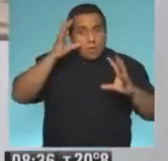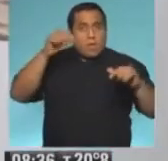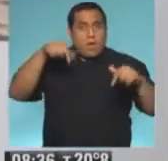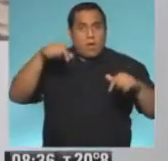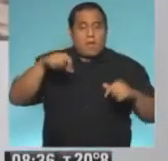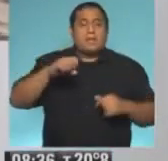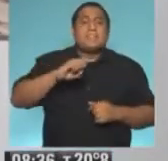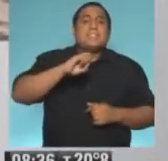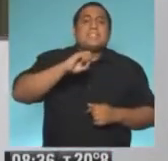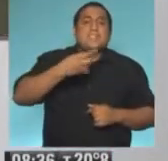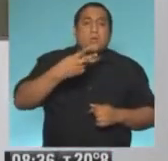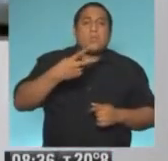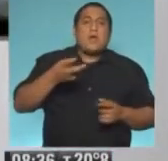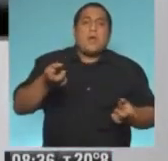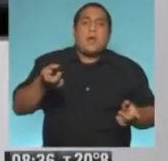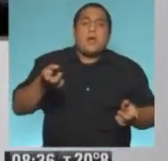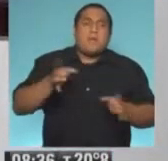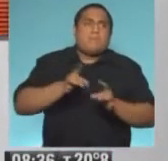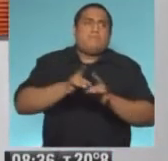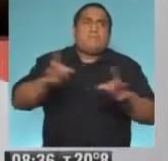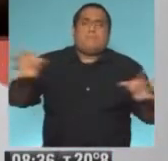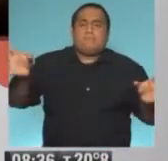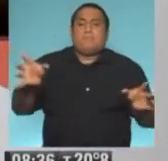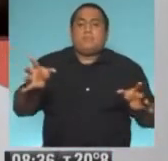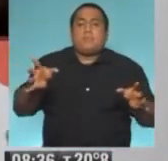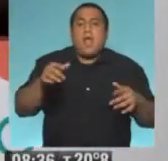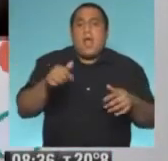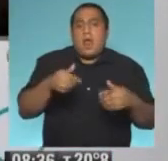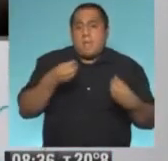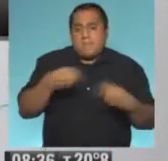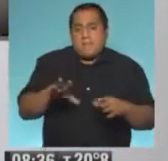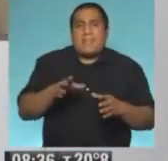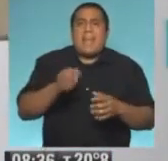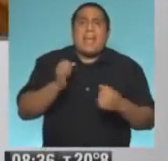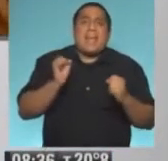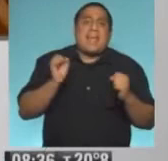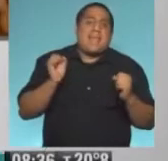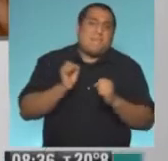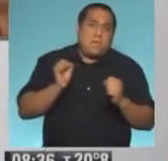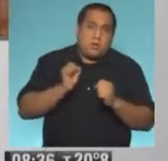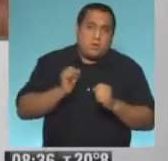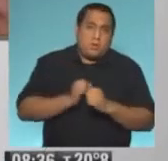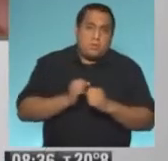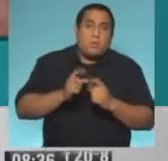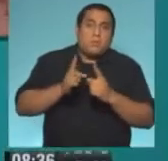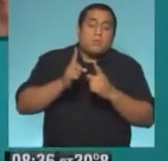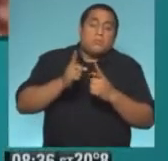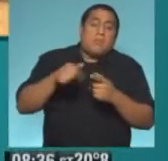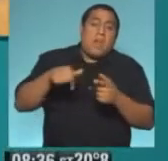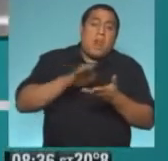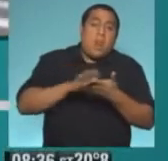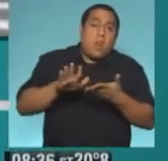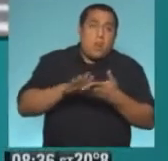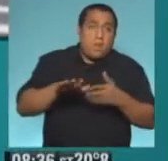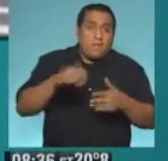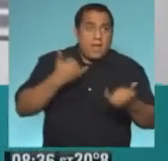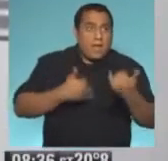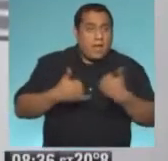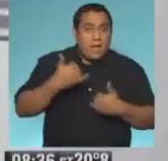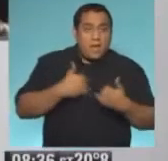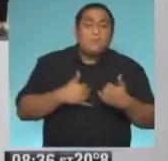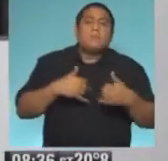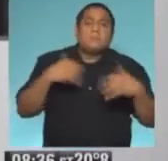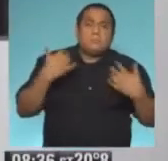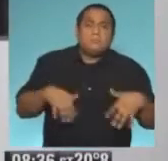segundo pico nosotros, transitando lo que es el comienzo del invierno. Y, digamos, por lo menos esta novedad en cuanto al clima